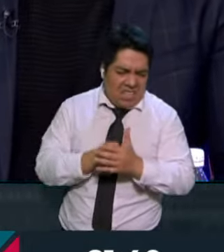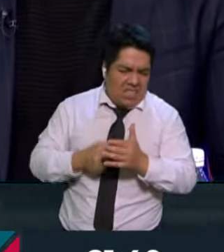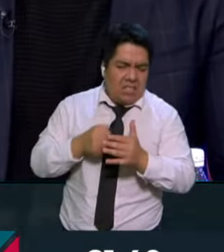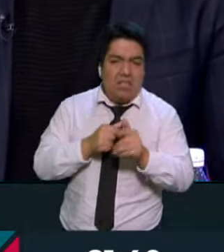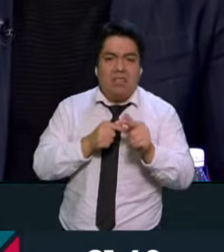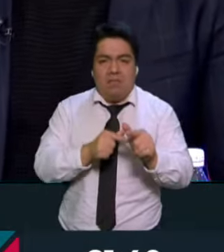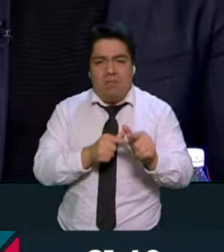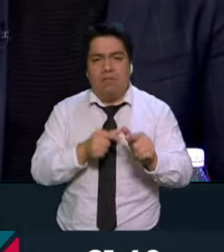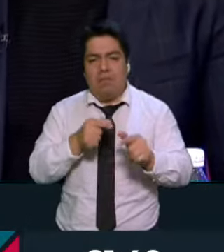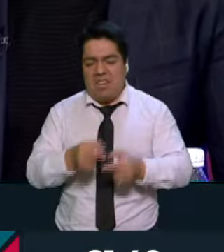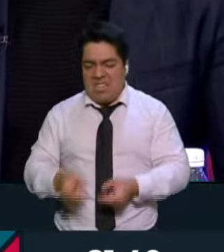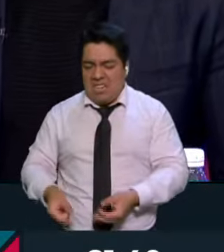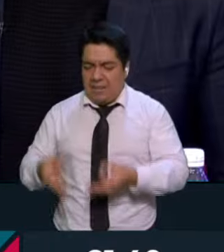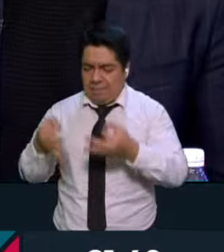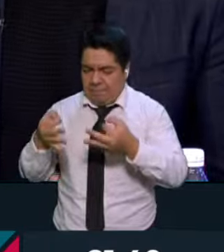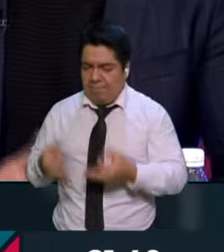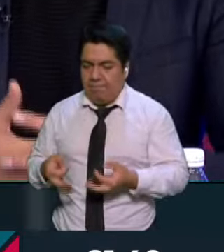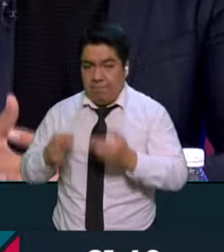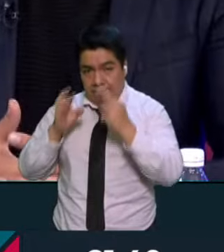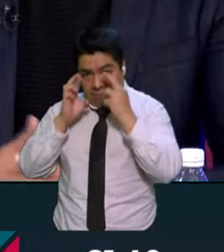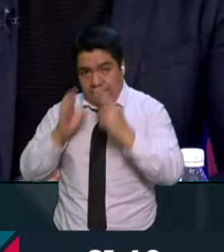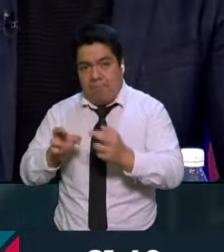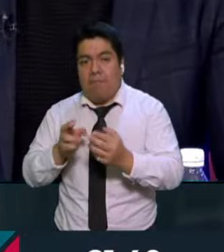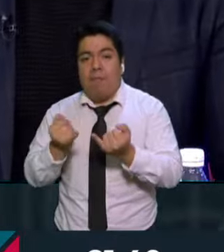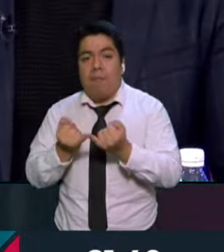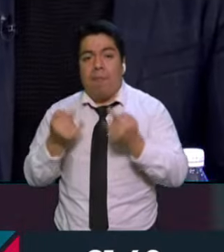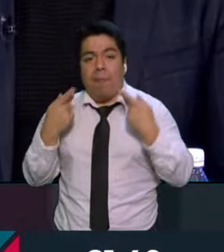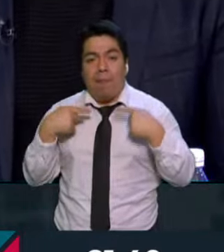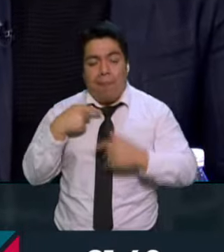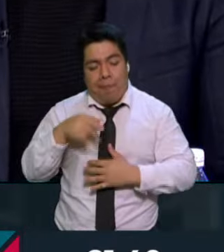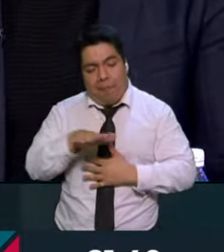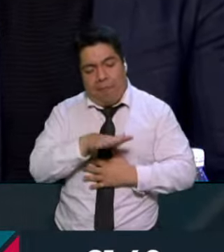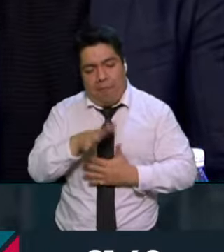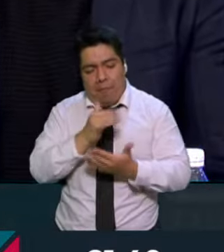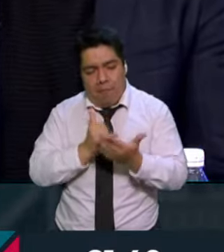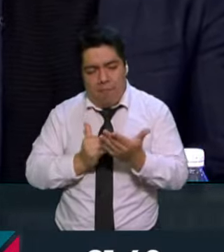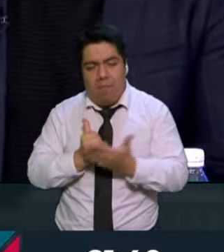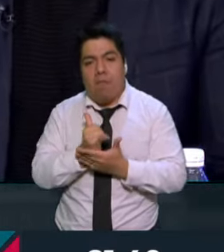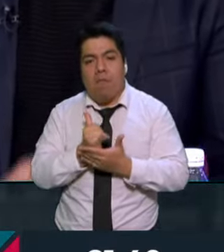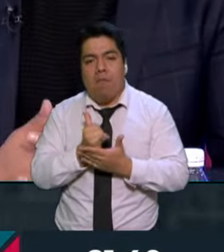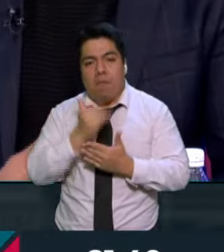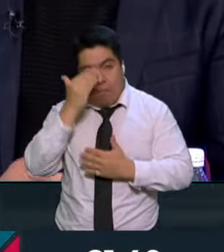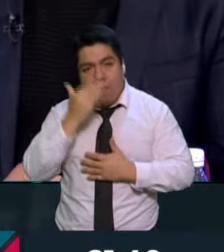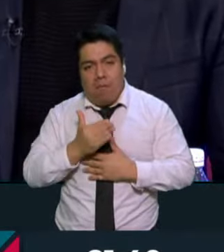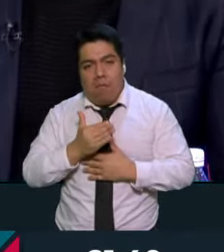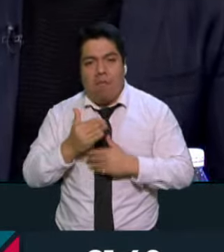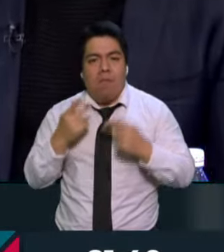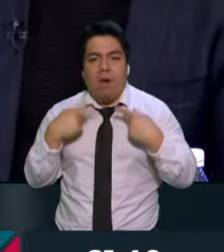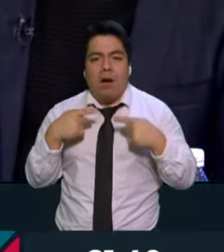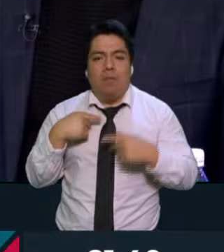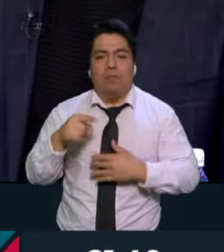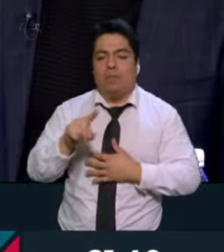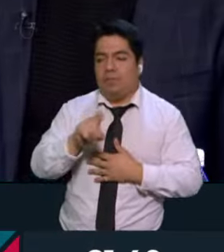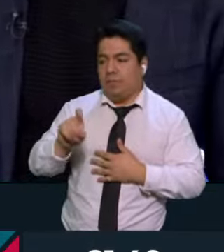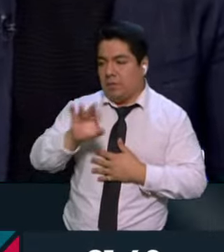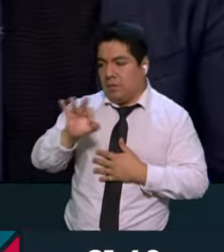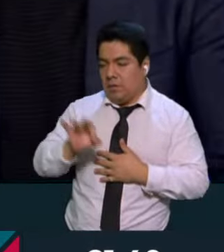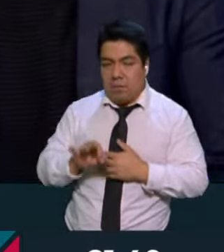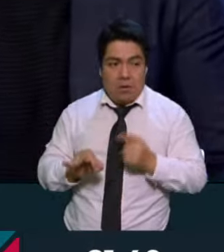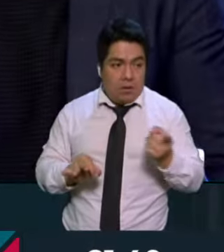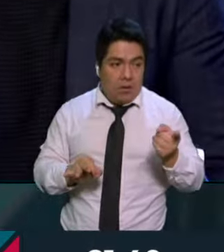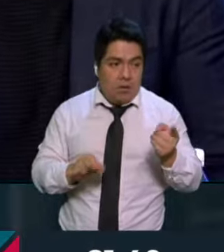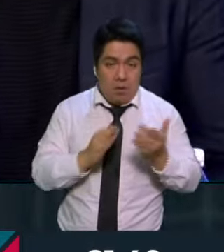verdadera oposición, la oposición y la decisión del pueblo, que es lo que nosotros queremos. La gente no votó al 100% por Morena